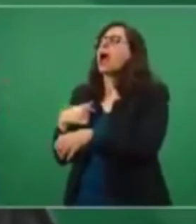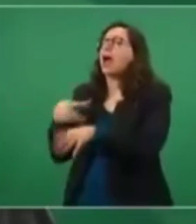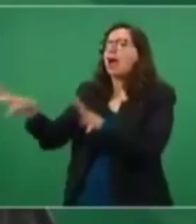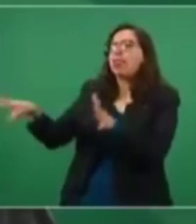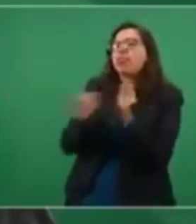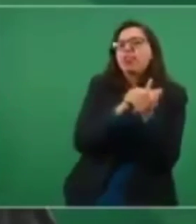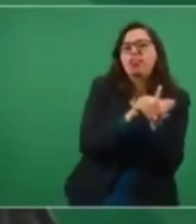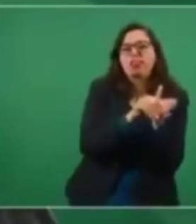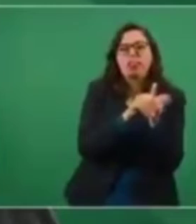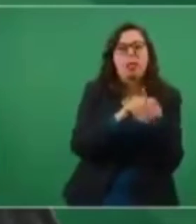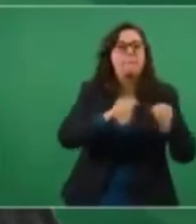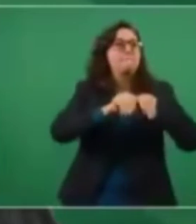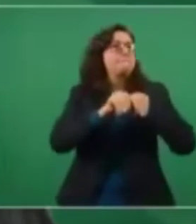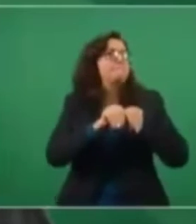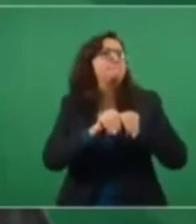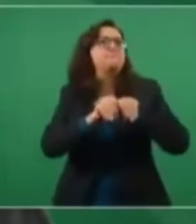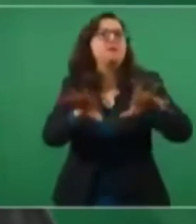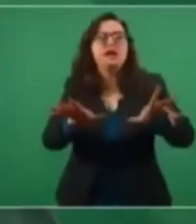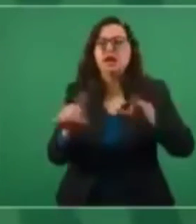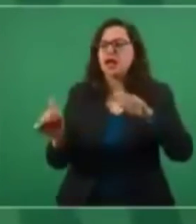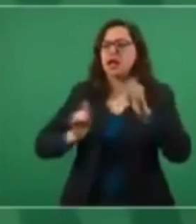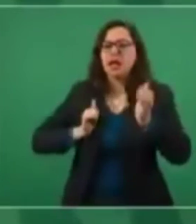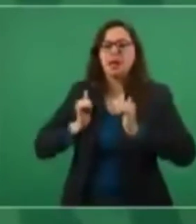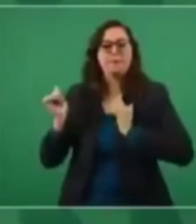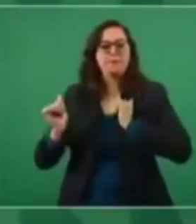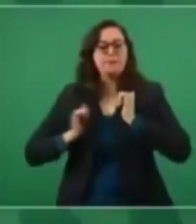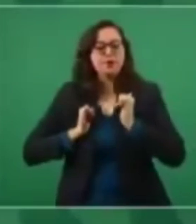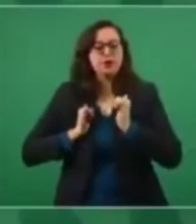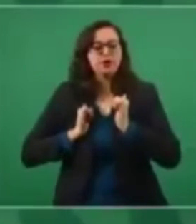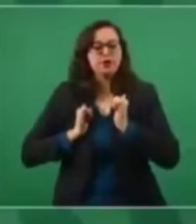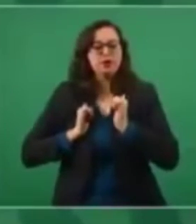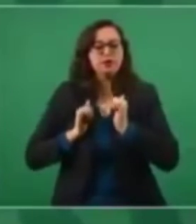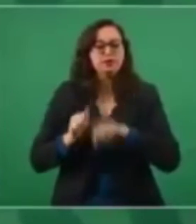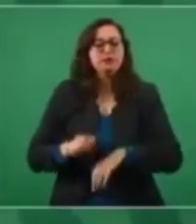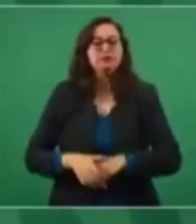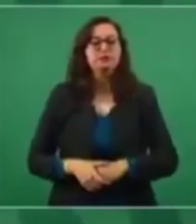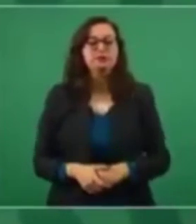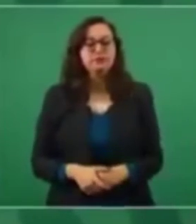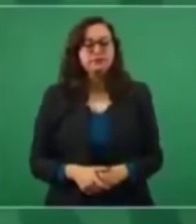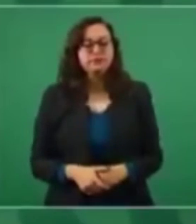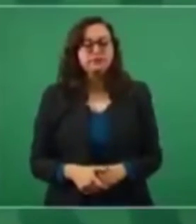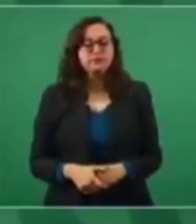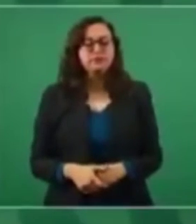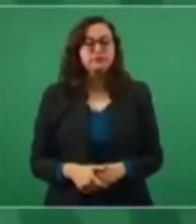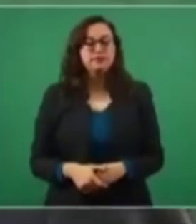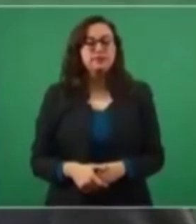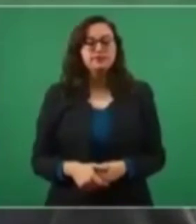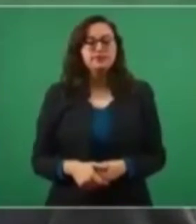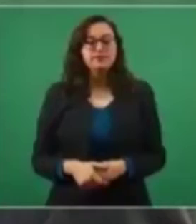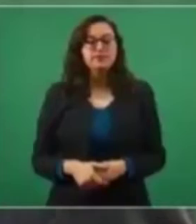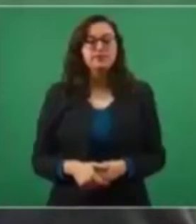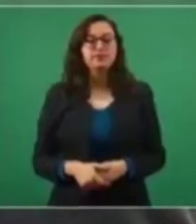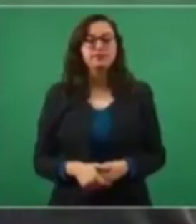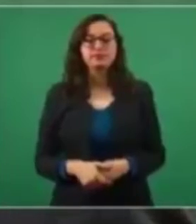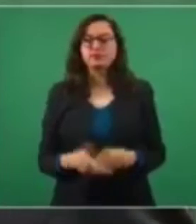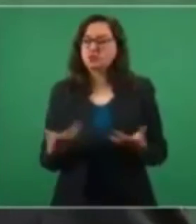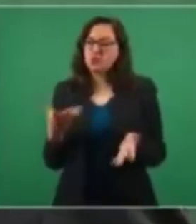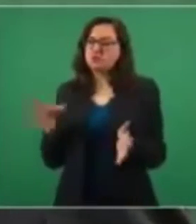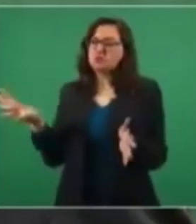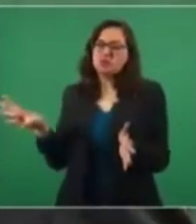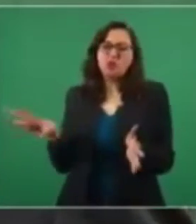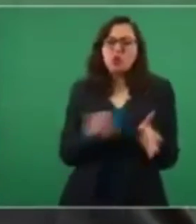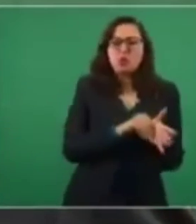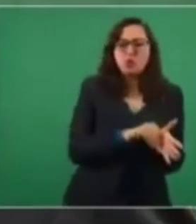copias. O sea,